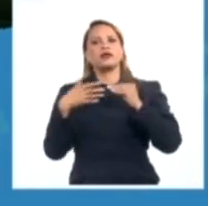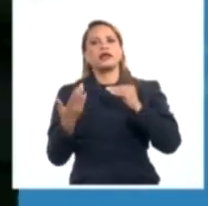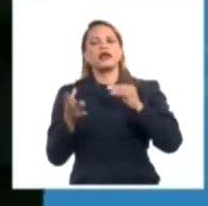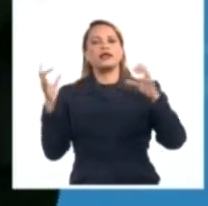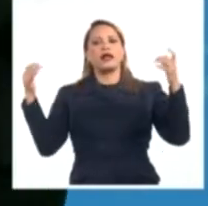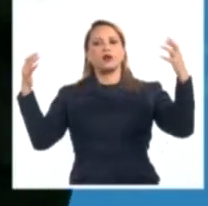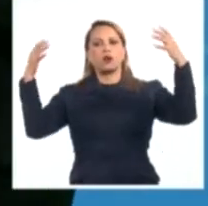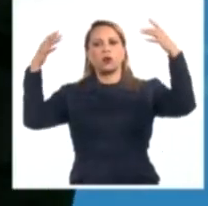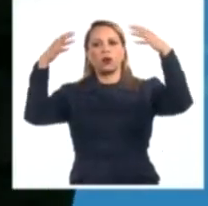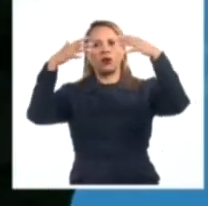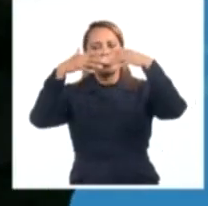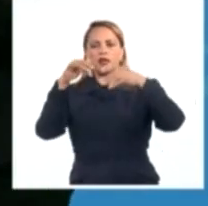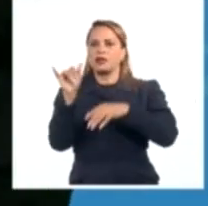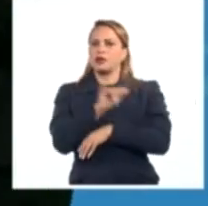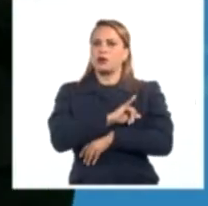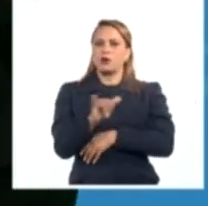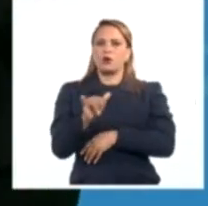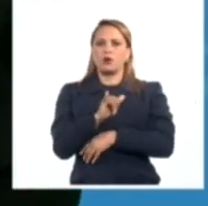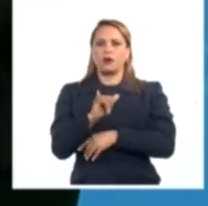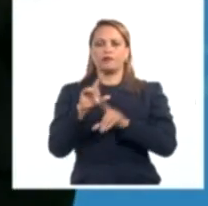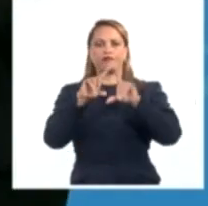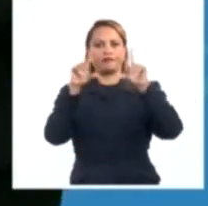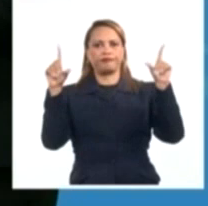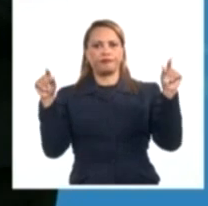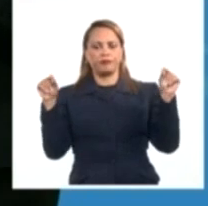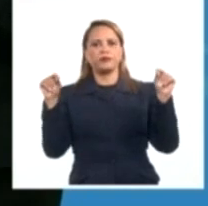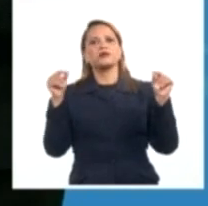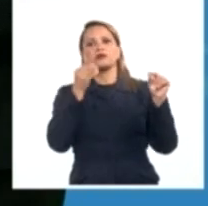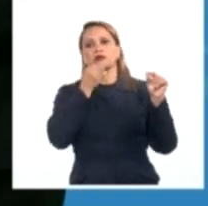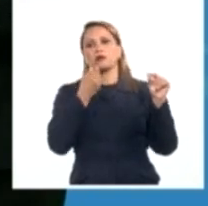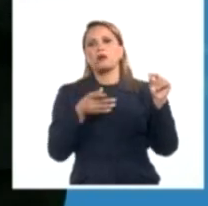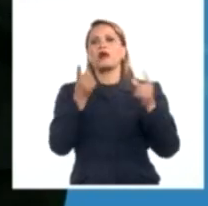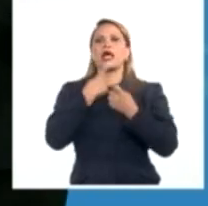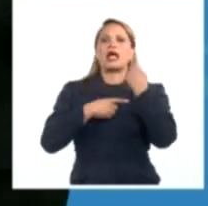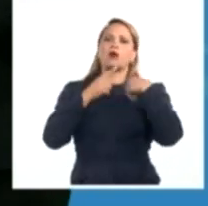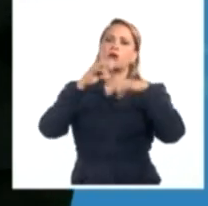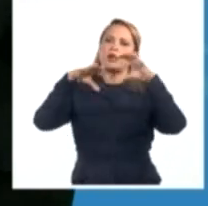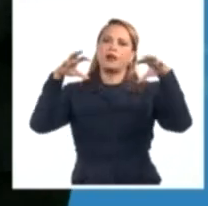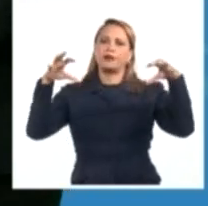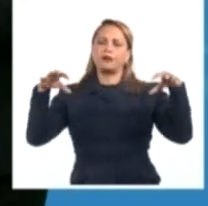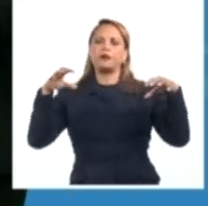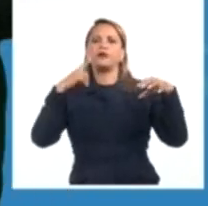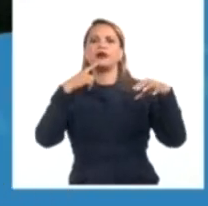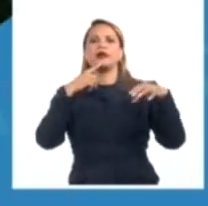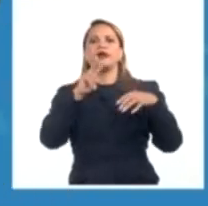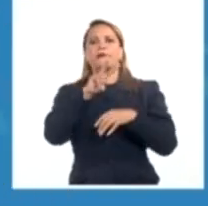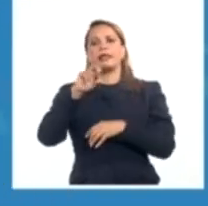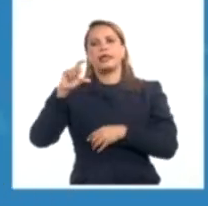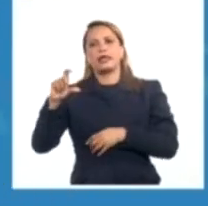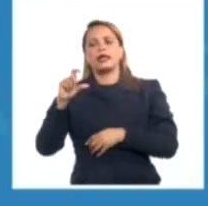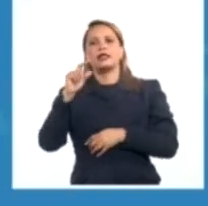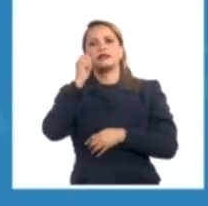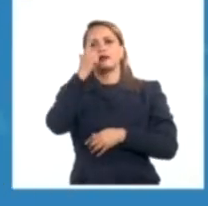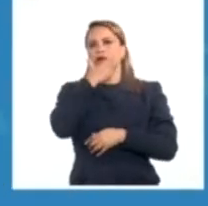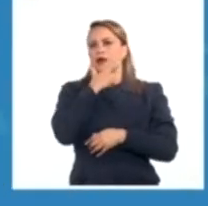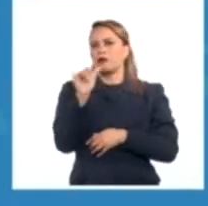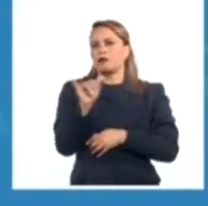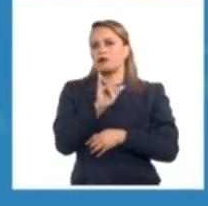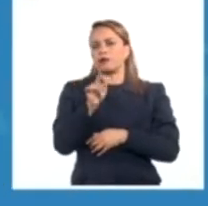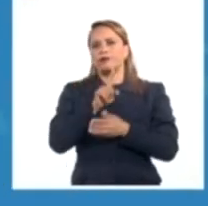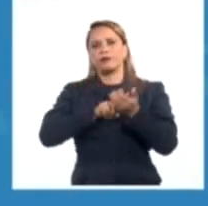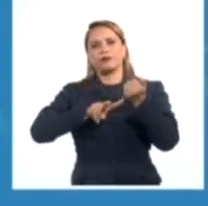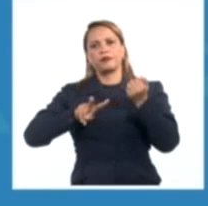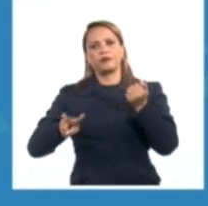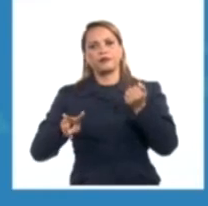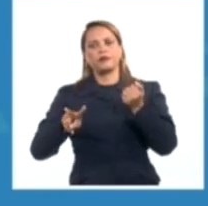nubosos continuarán llegando a casi todo el archipiélago, también la posibilidad de algunas lluvias en los callos al norte de Villa Clara y Ciego de Ávila, así como en las provincias